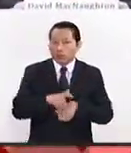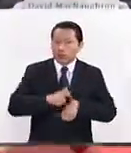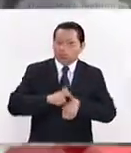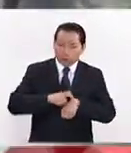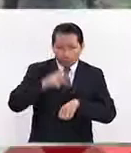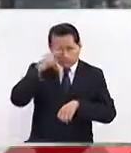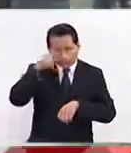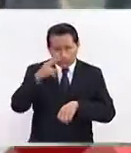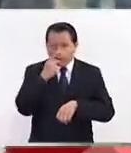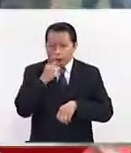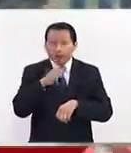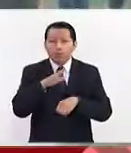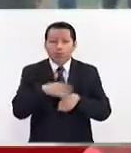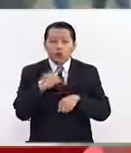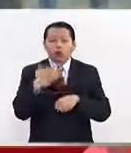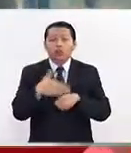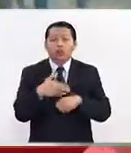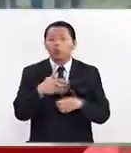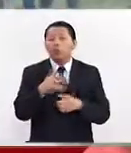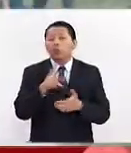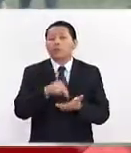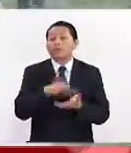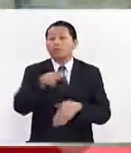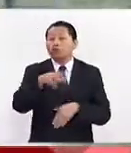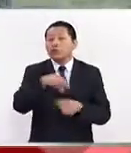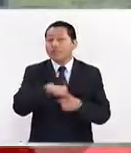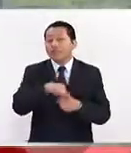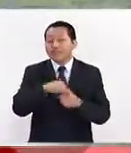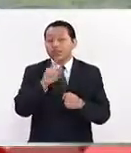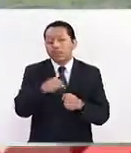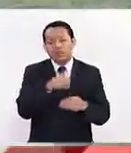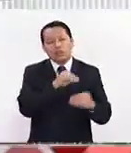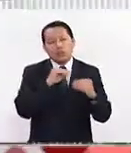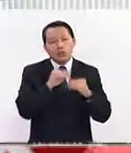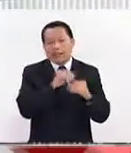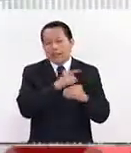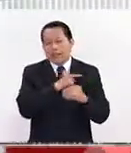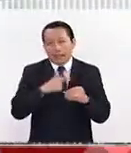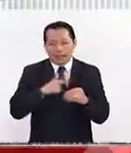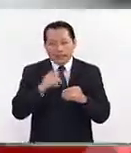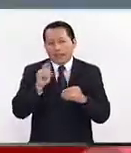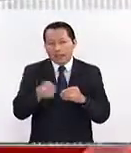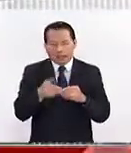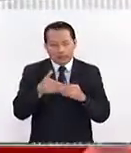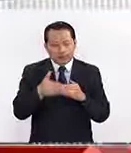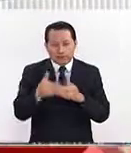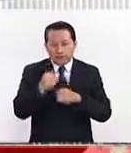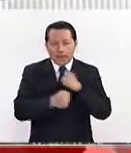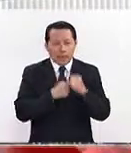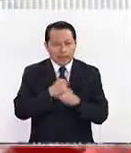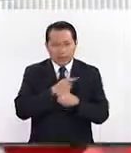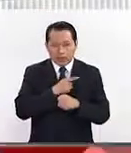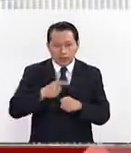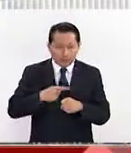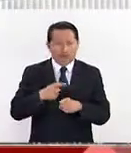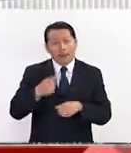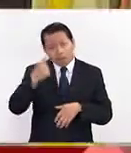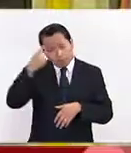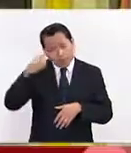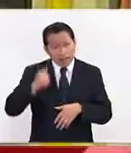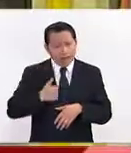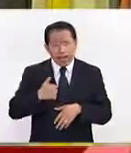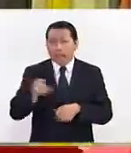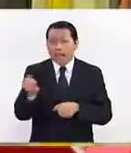insistido que por el proceso electoral de 2018 esta renegociación debe culminar antes de que termine el año. Para Canadá esto es prácticamente